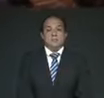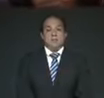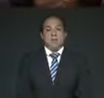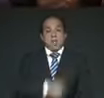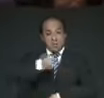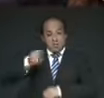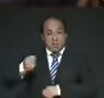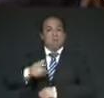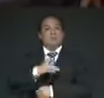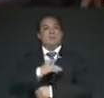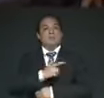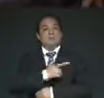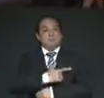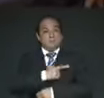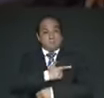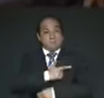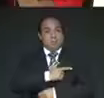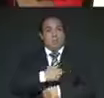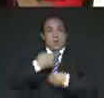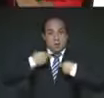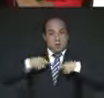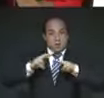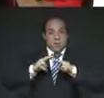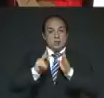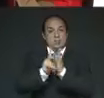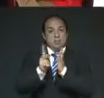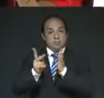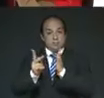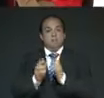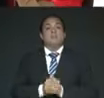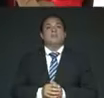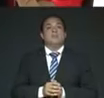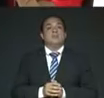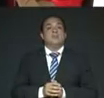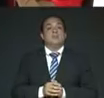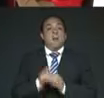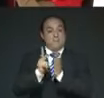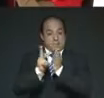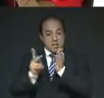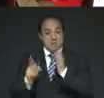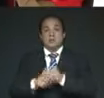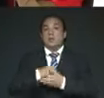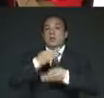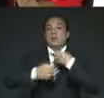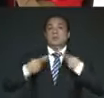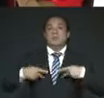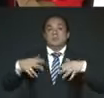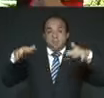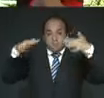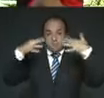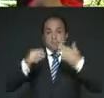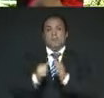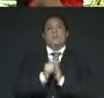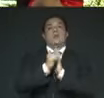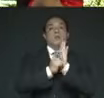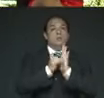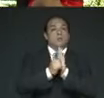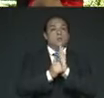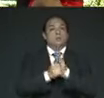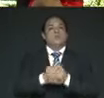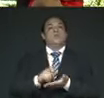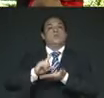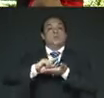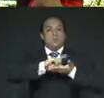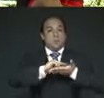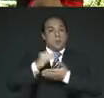Saludamos con mucho gusto a los representantes de medios de comunicación y a todas las personas que nos siguen a través de las redes sociales.